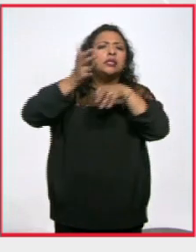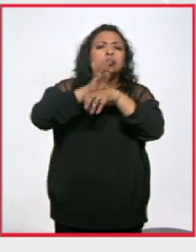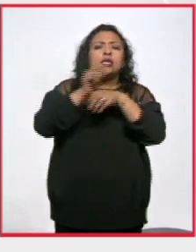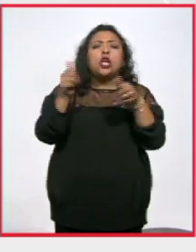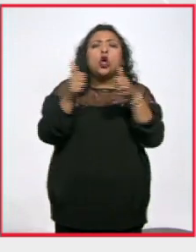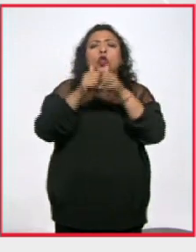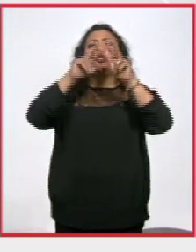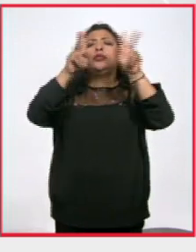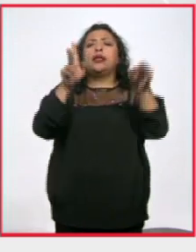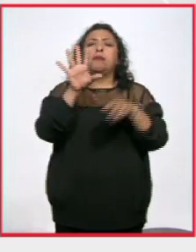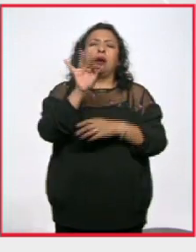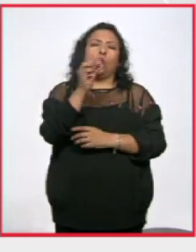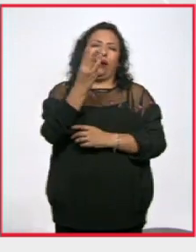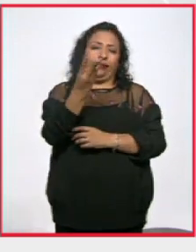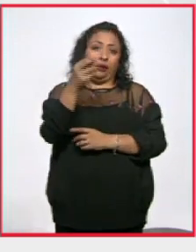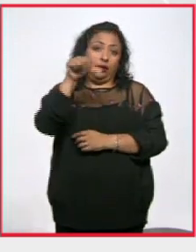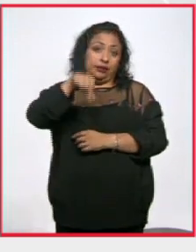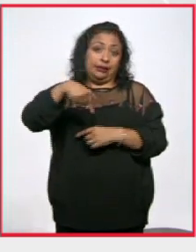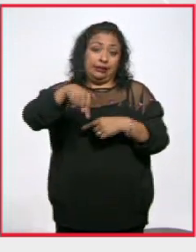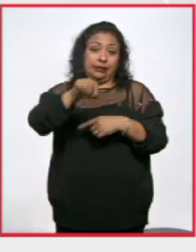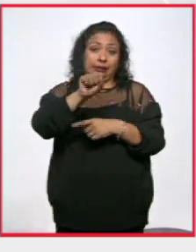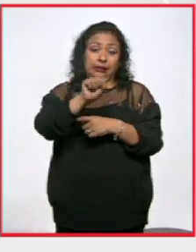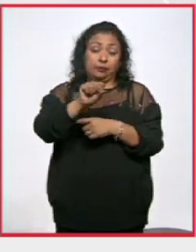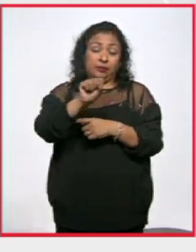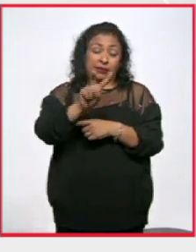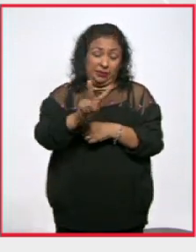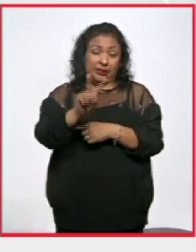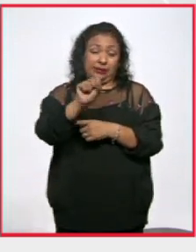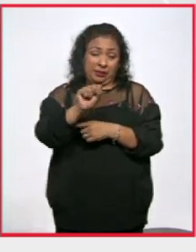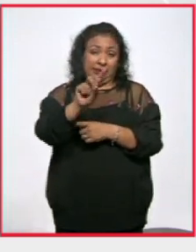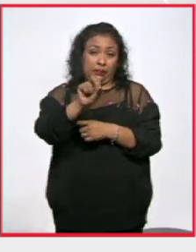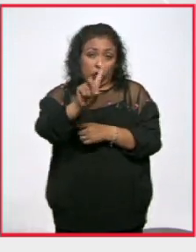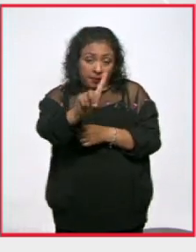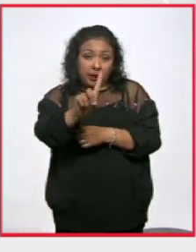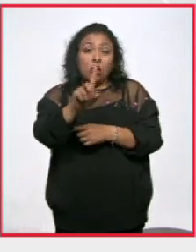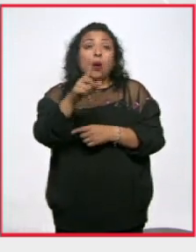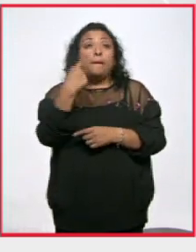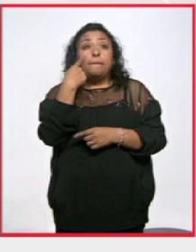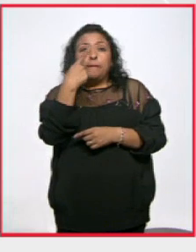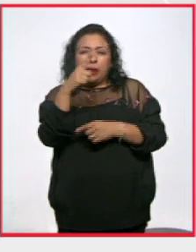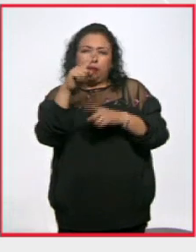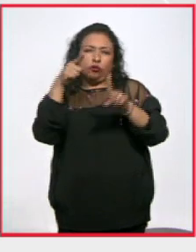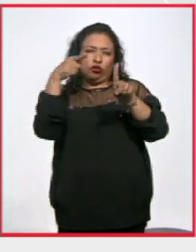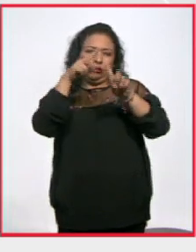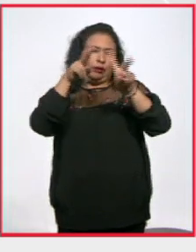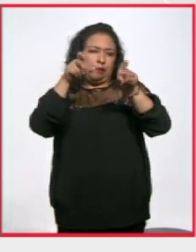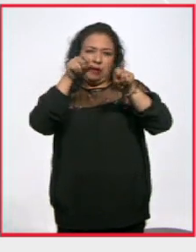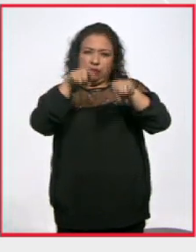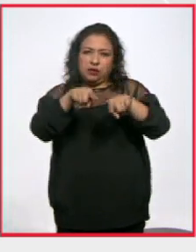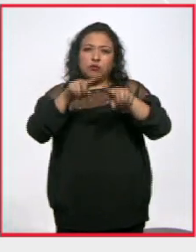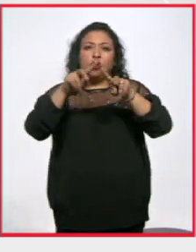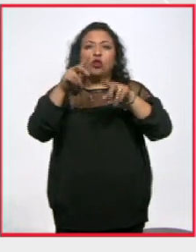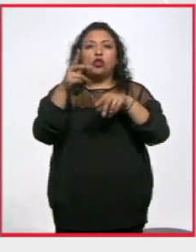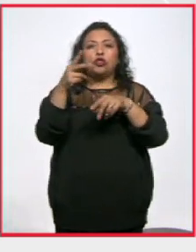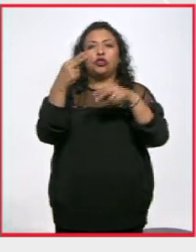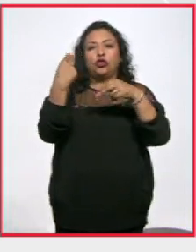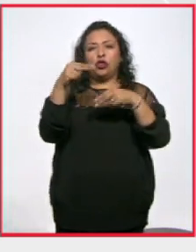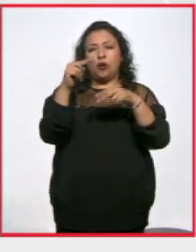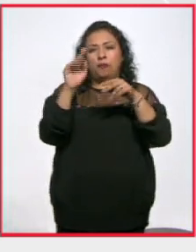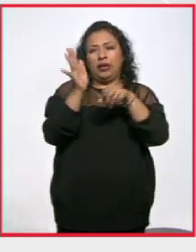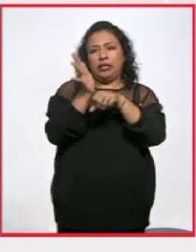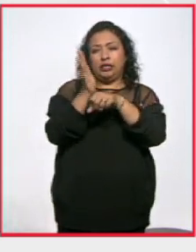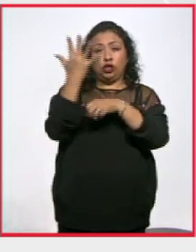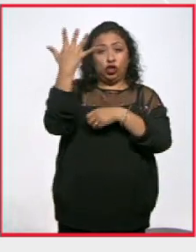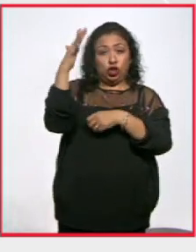43 y este fin de semana se estrena una película que de alguna manera toca esta temática. llama Soles Negros, es una